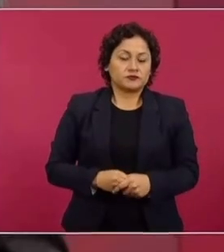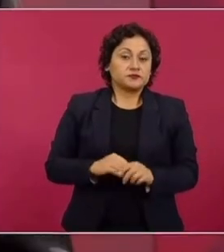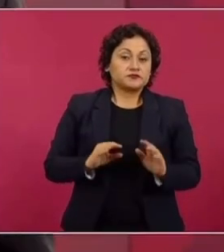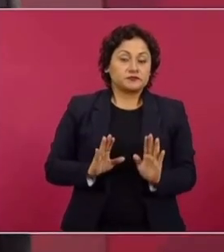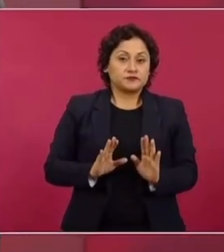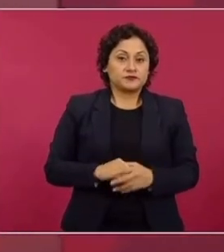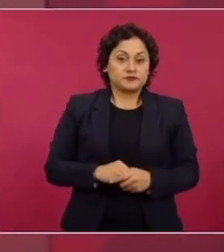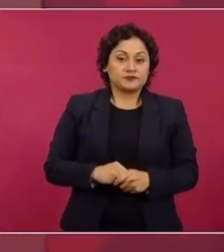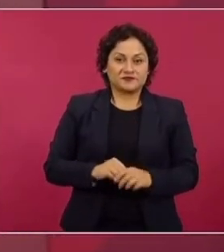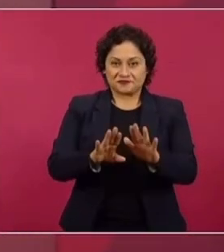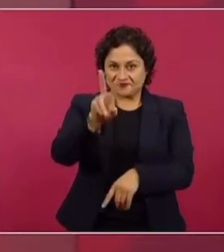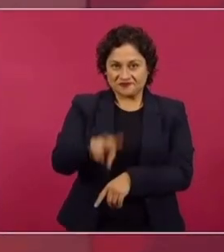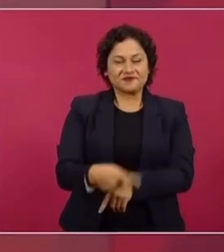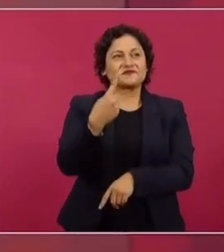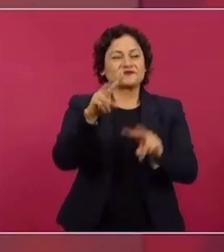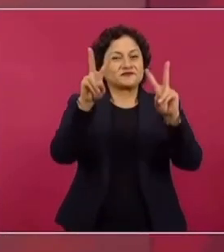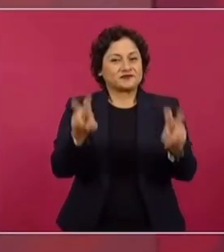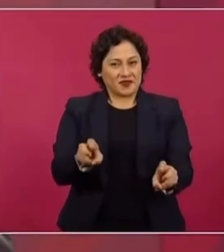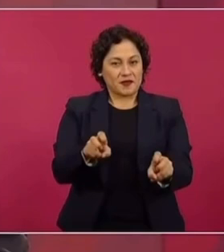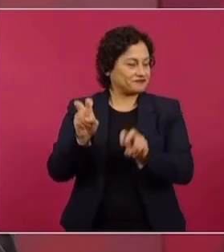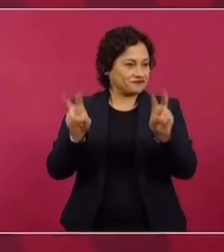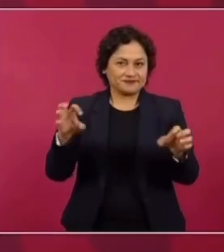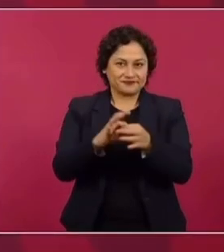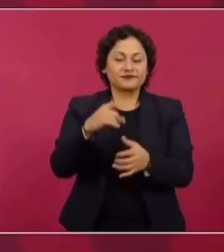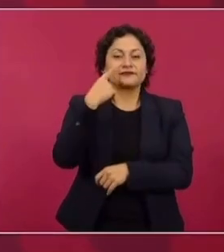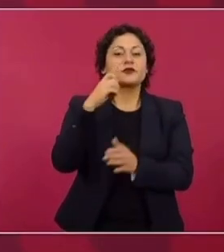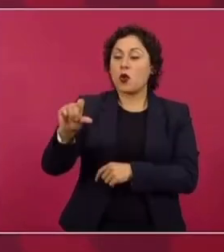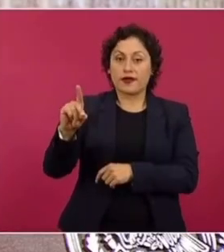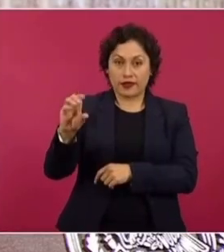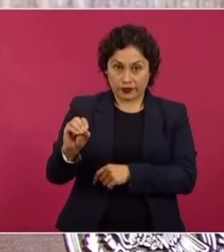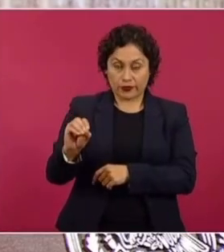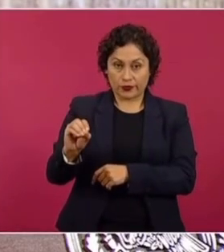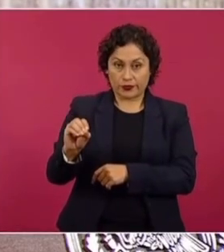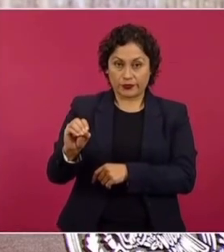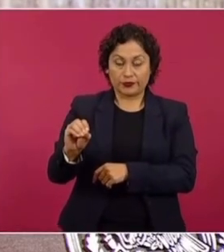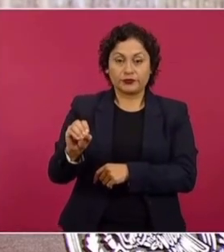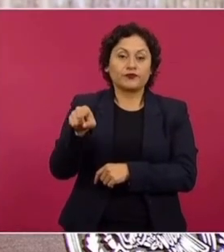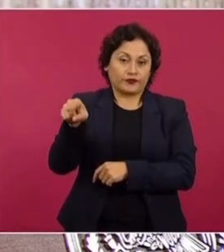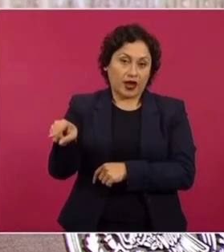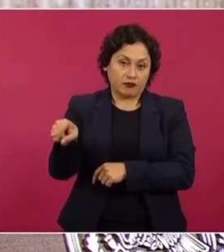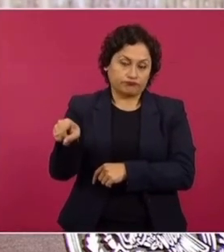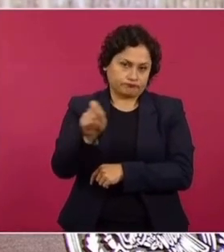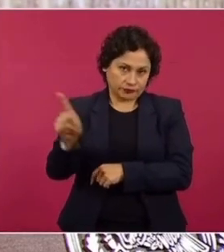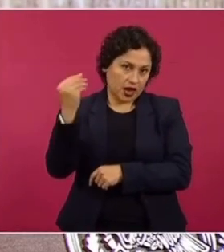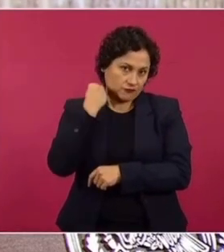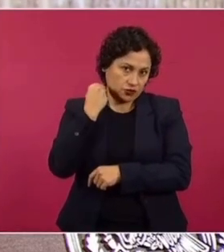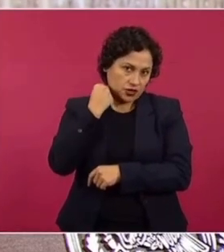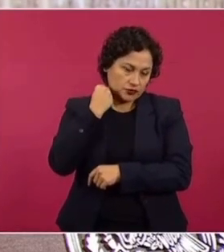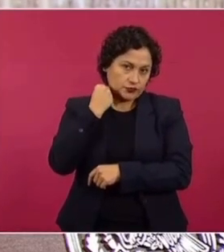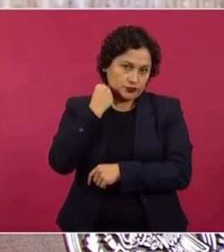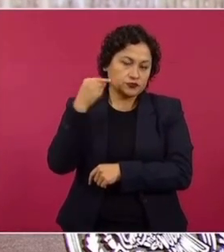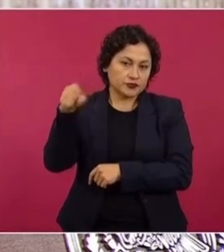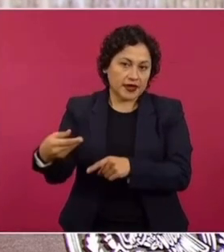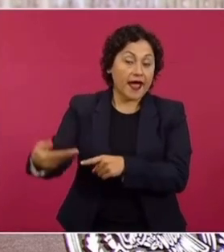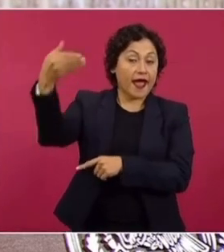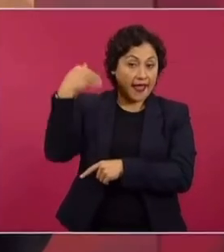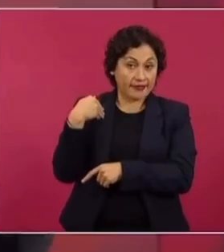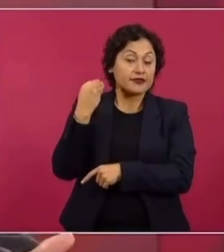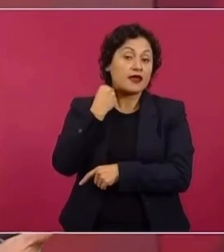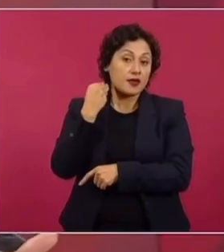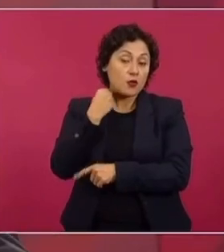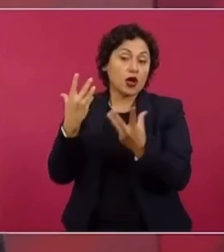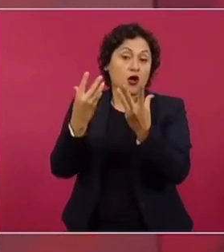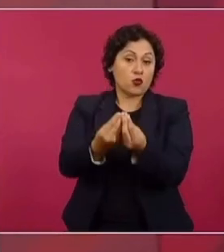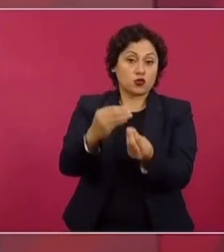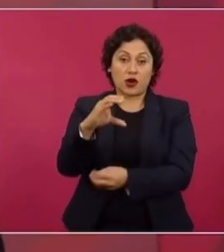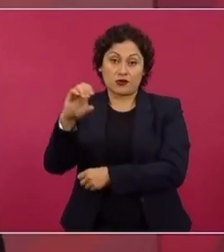Hasta hay algo chusco que tiene que ver con este asunto. Este señor Collado es abogado y era abogado de